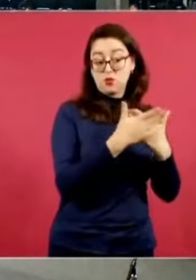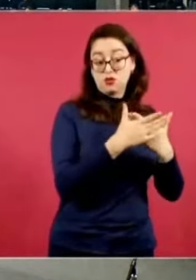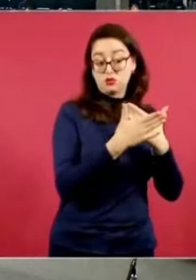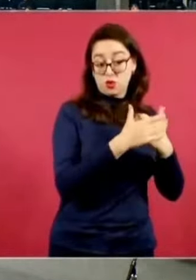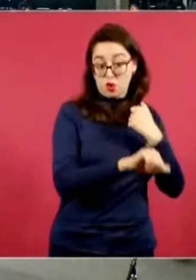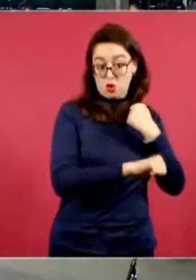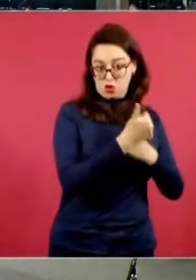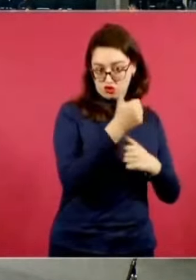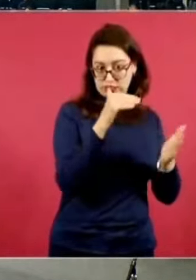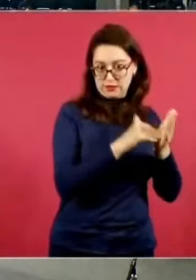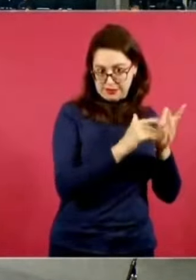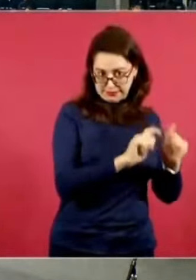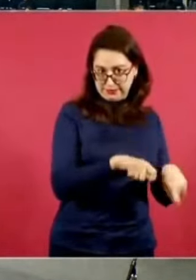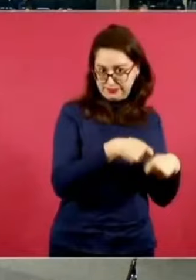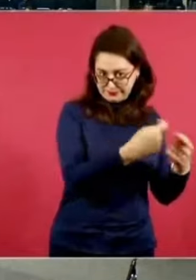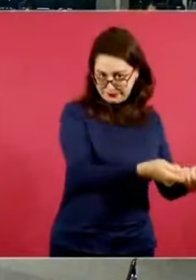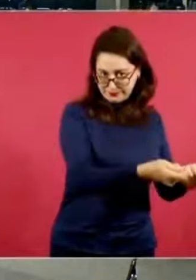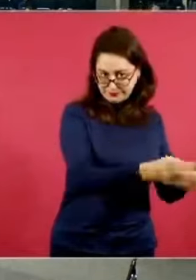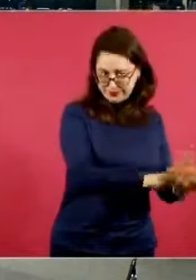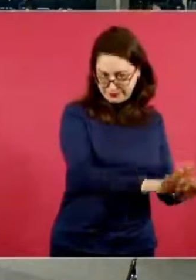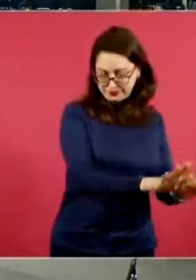Entonces, con los CERIS